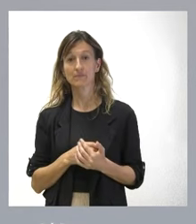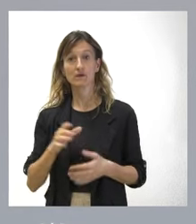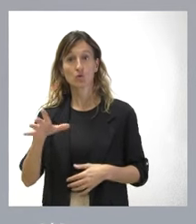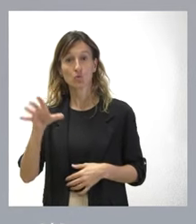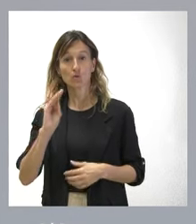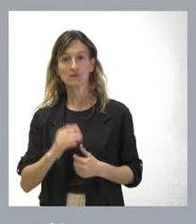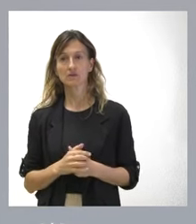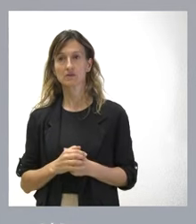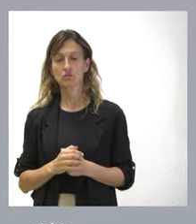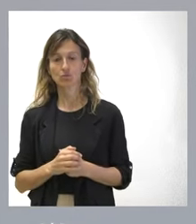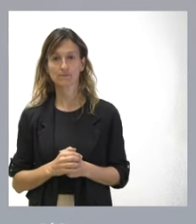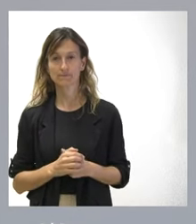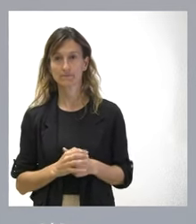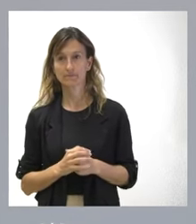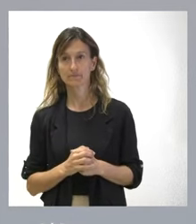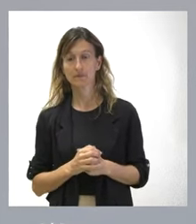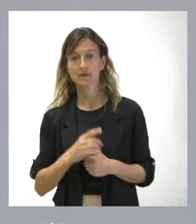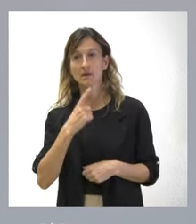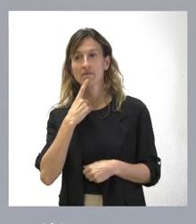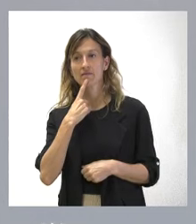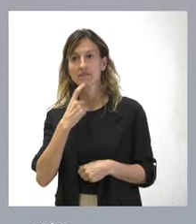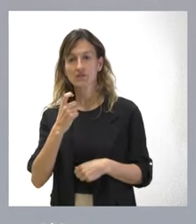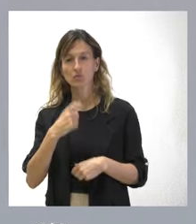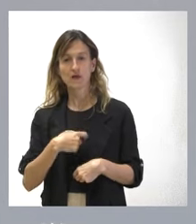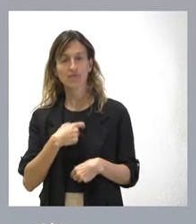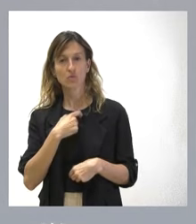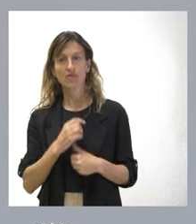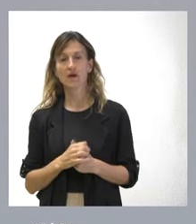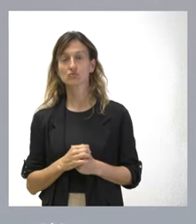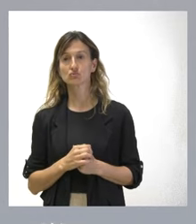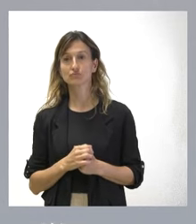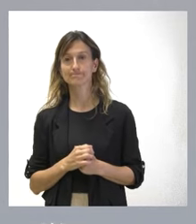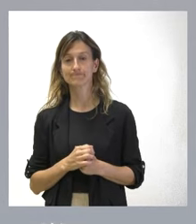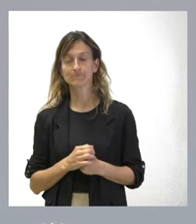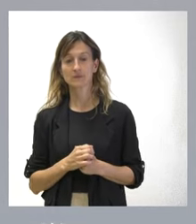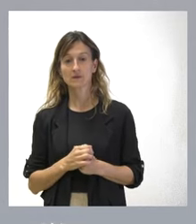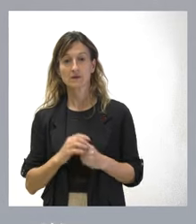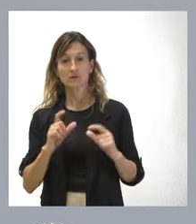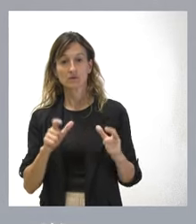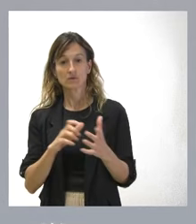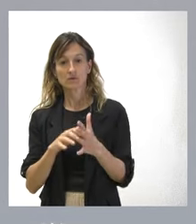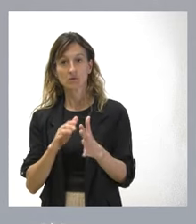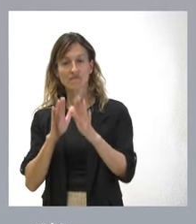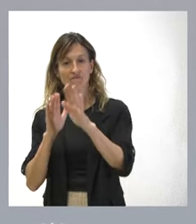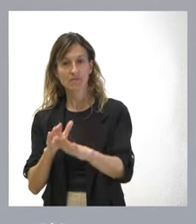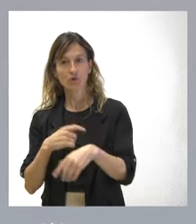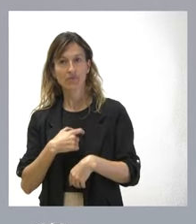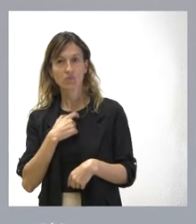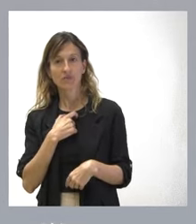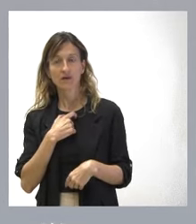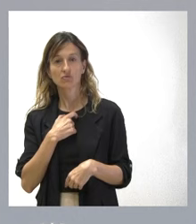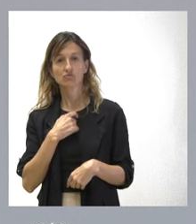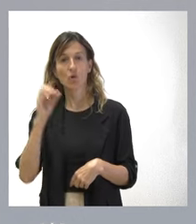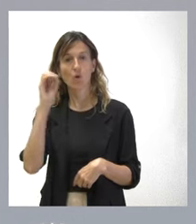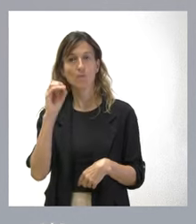atravesando, las dificultades que tienen muchos ciudadanos. Y, por tanto, desde aquí estamos claramente más al lado de los ciudadanos que de la posición